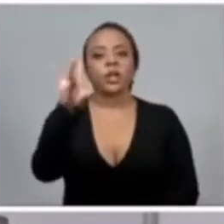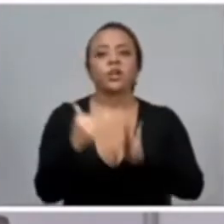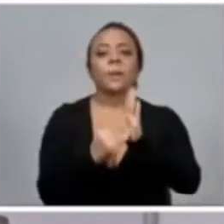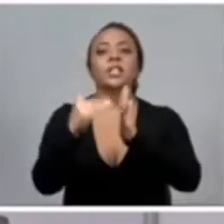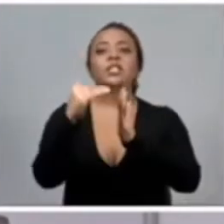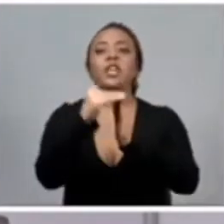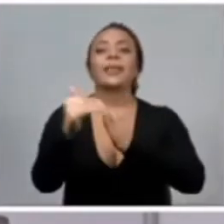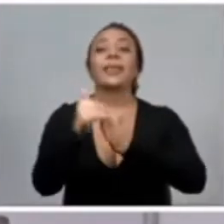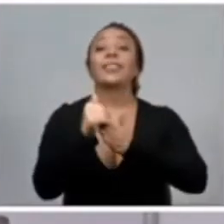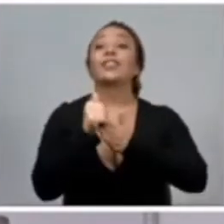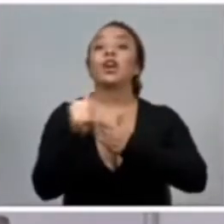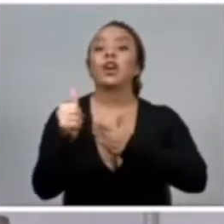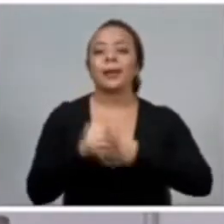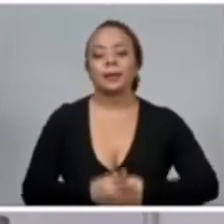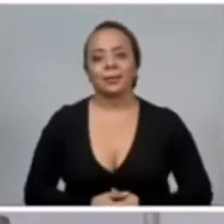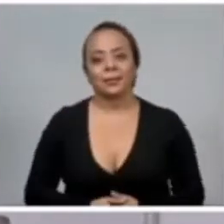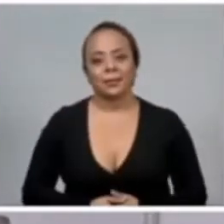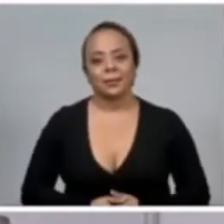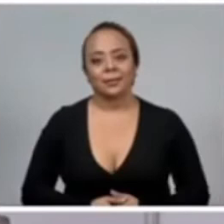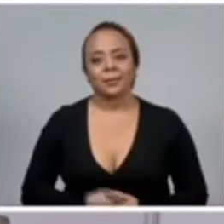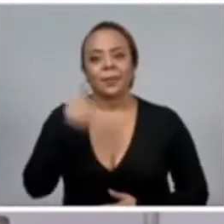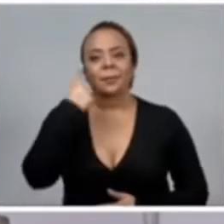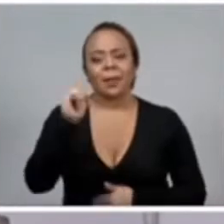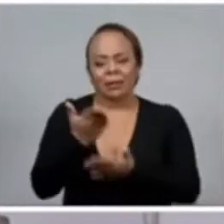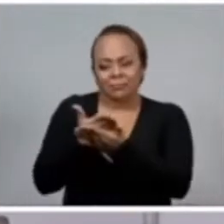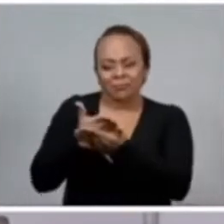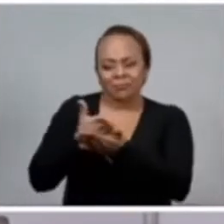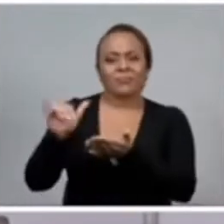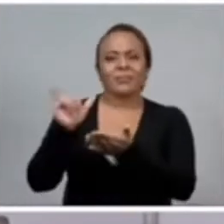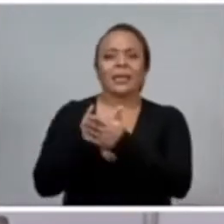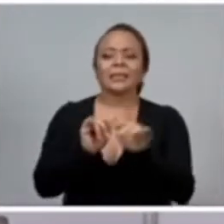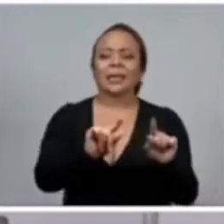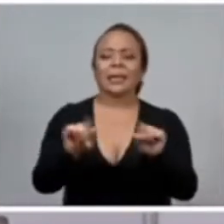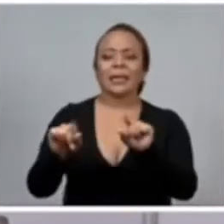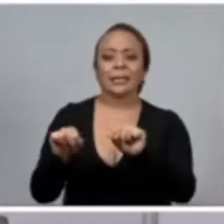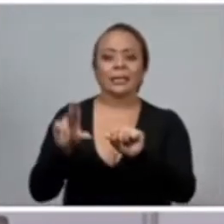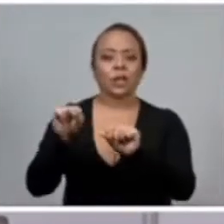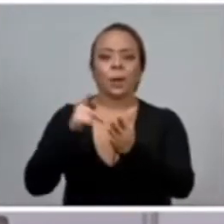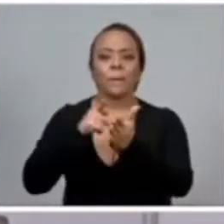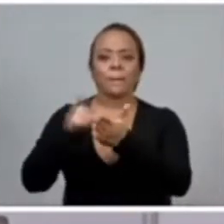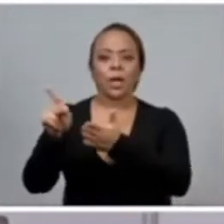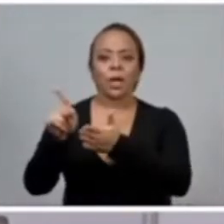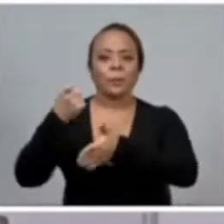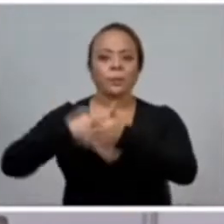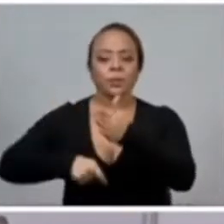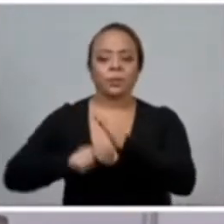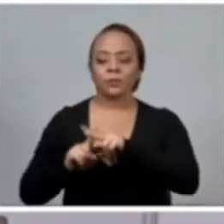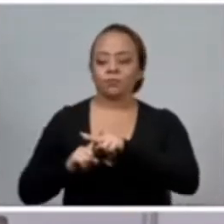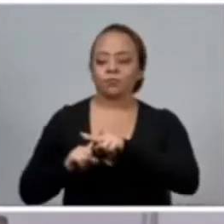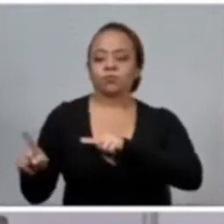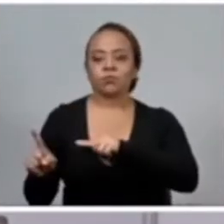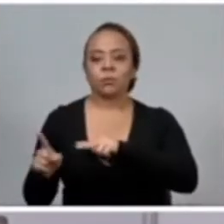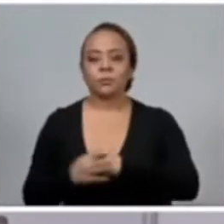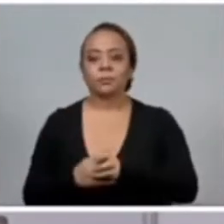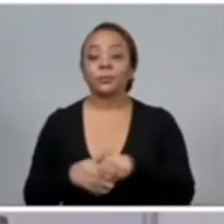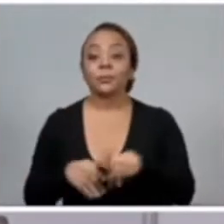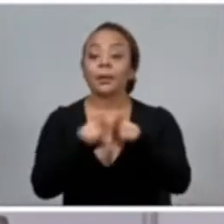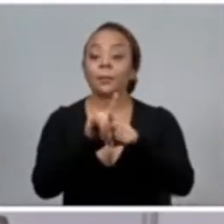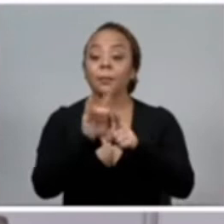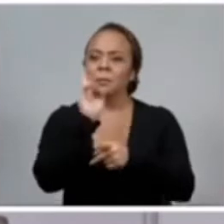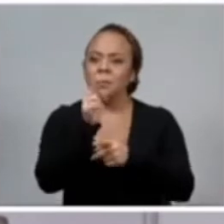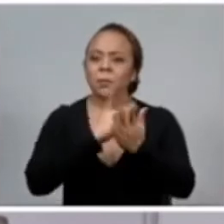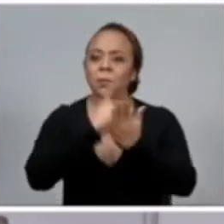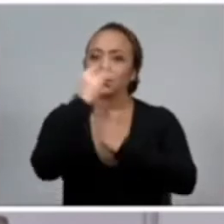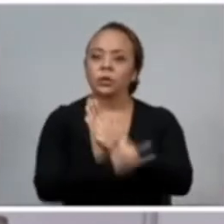millones de dólares para quitar ese cáncer de la evasión fiscal. Además, en ese mismo